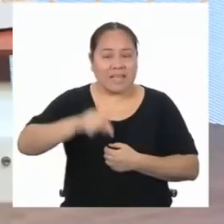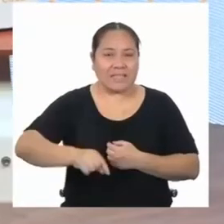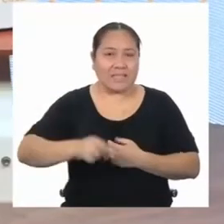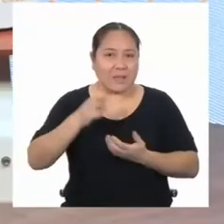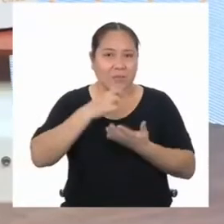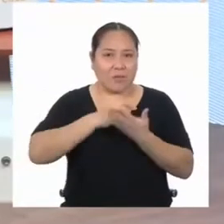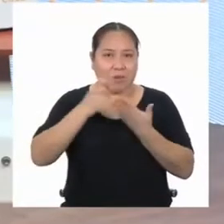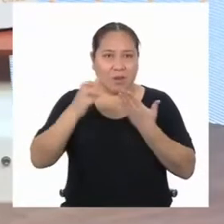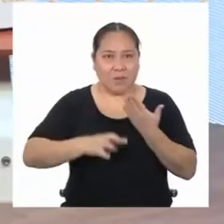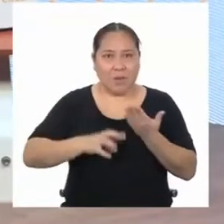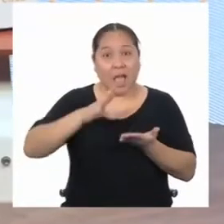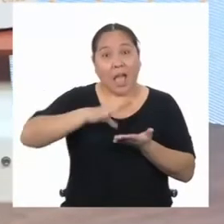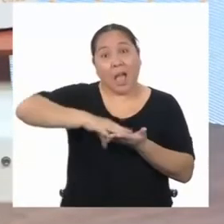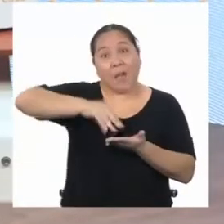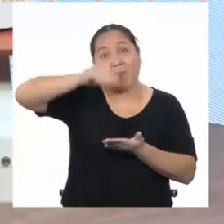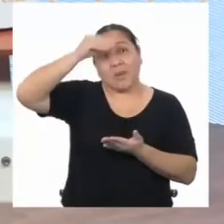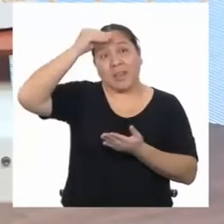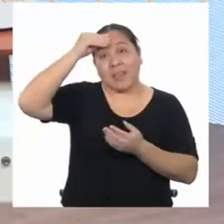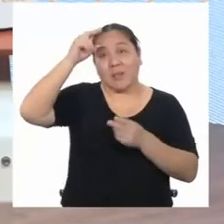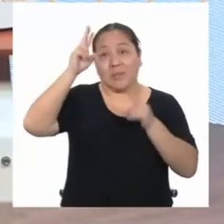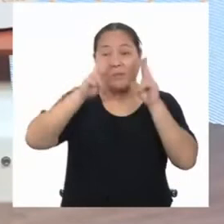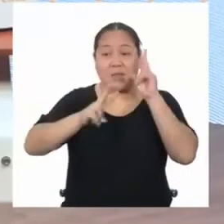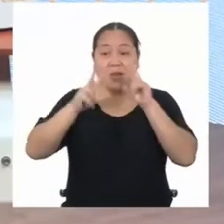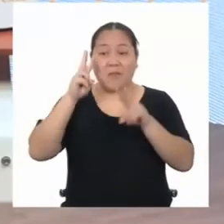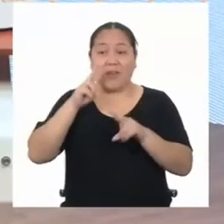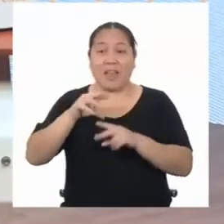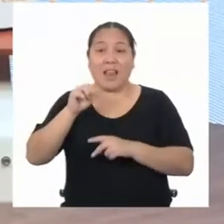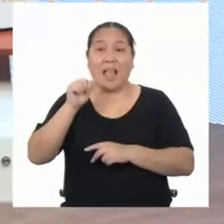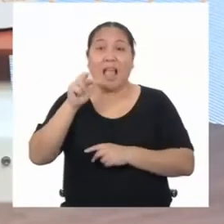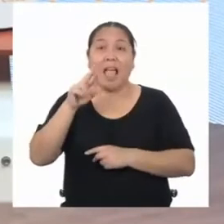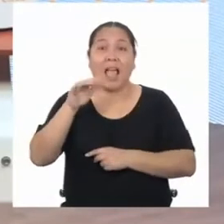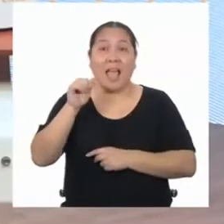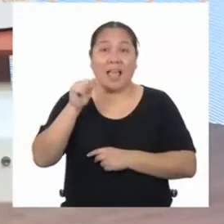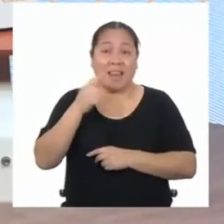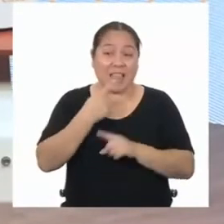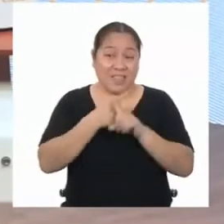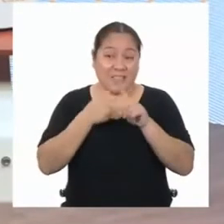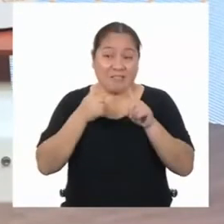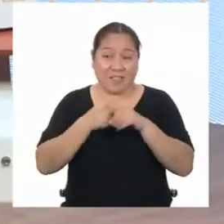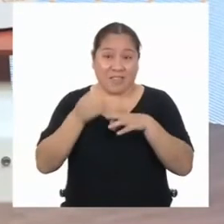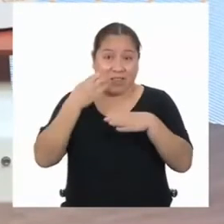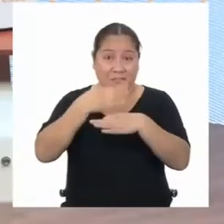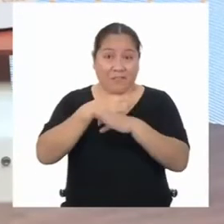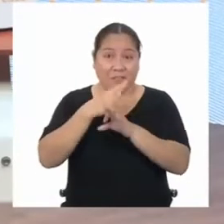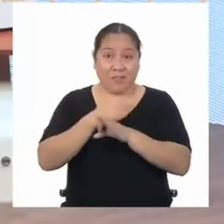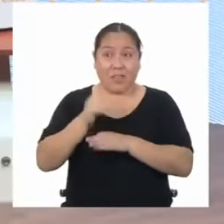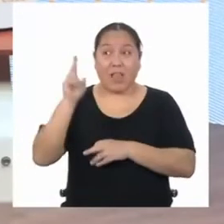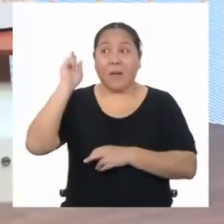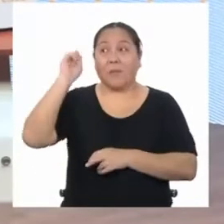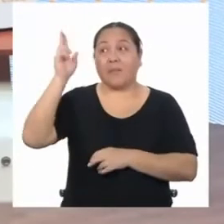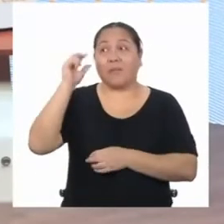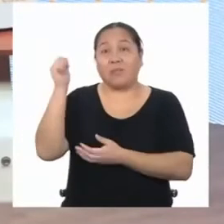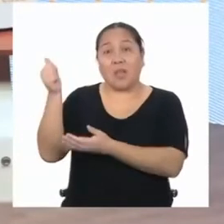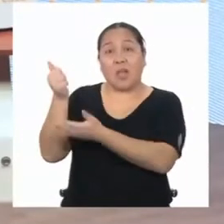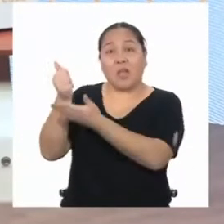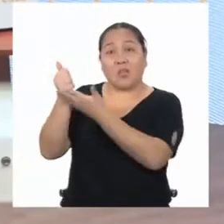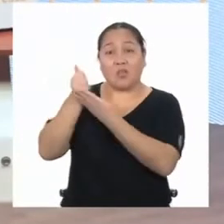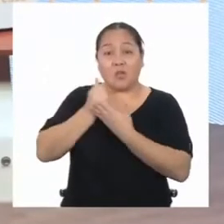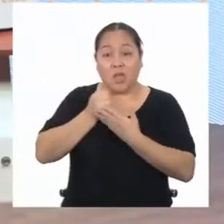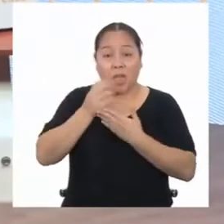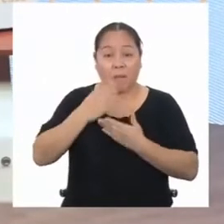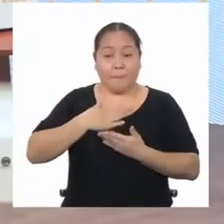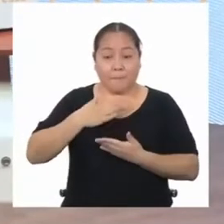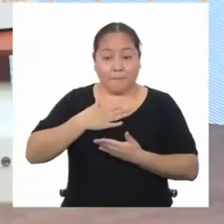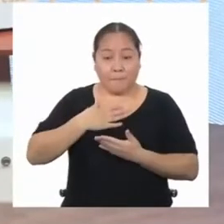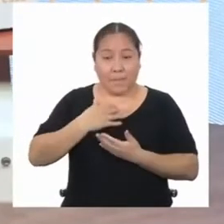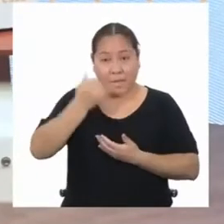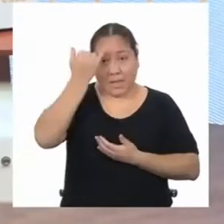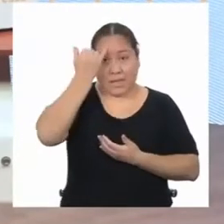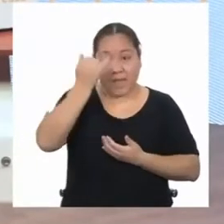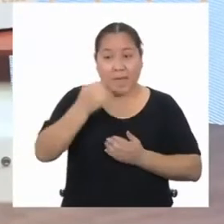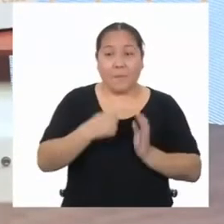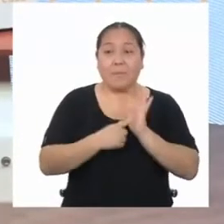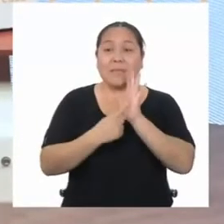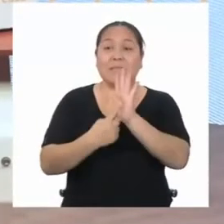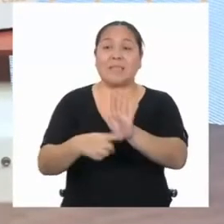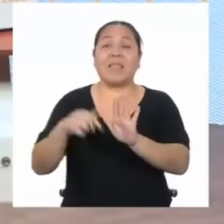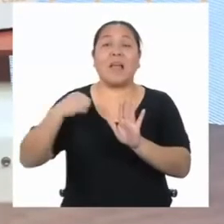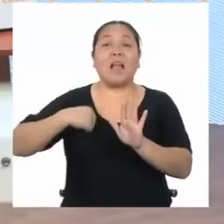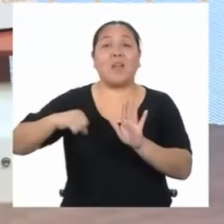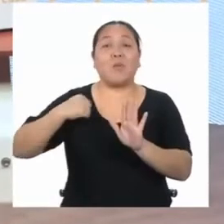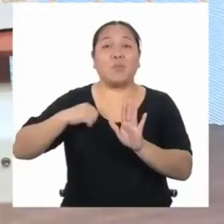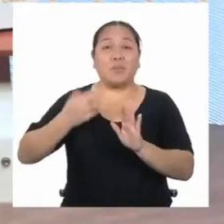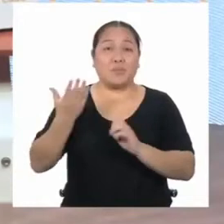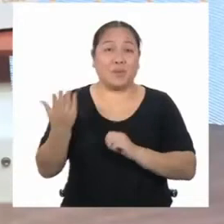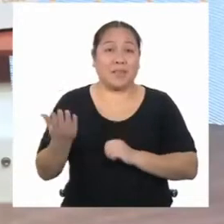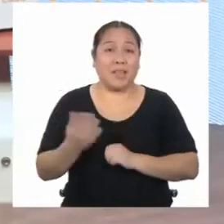hoy a aprender a calcular el área de diversas figuras geométricas? Así la profesora me podrá ayudar a hacer mi presupuesto y presentárselo a la